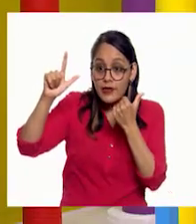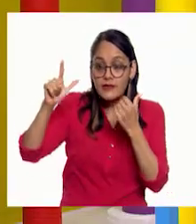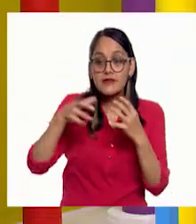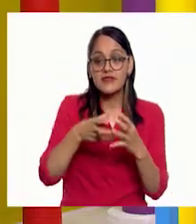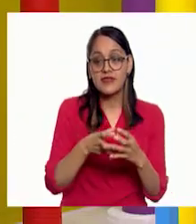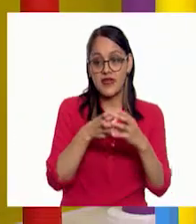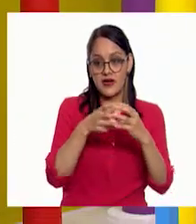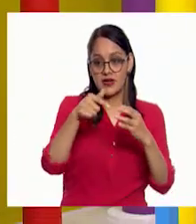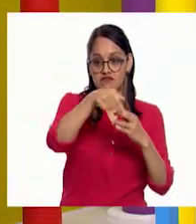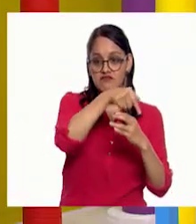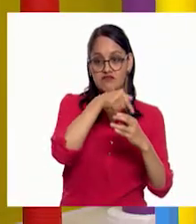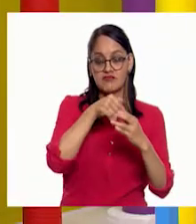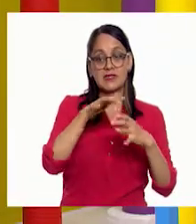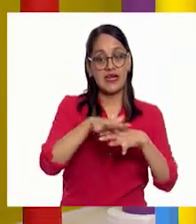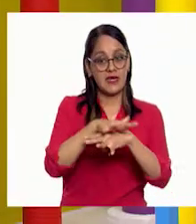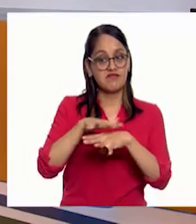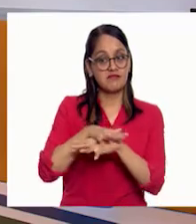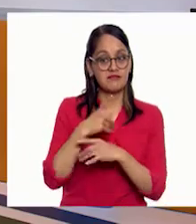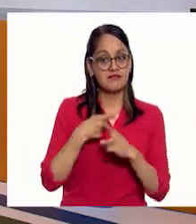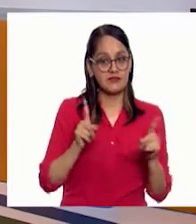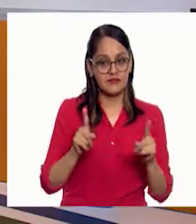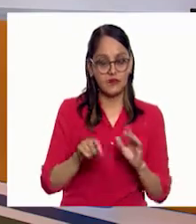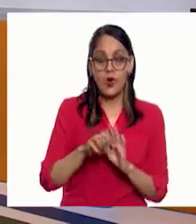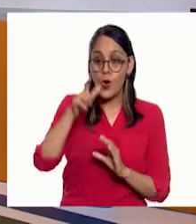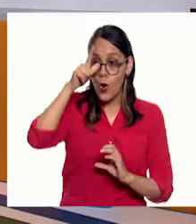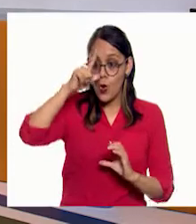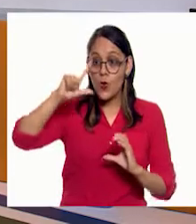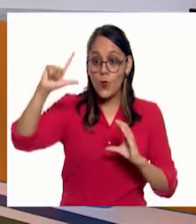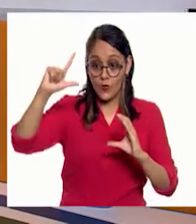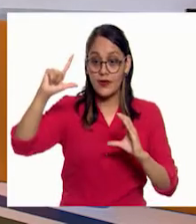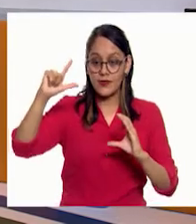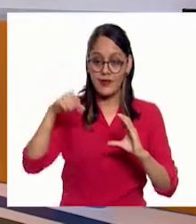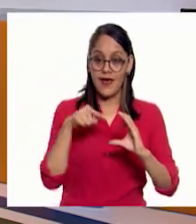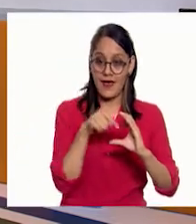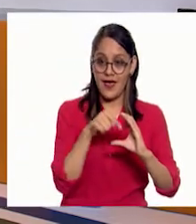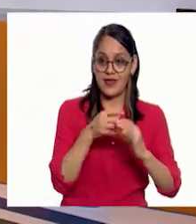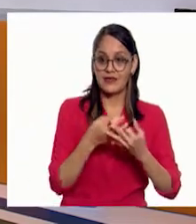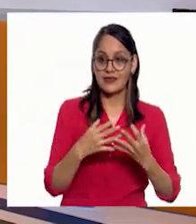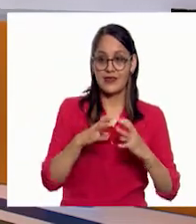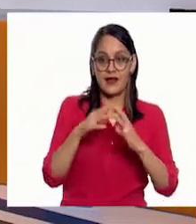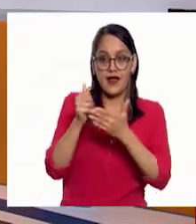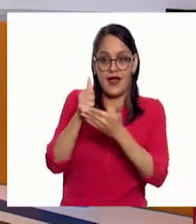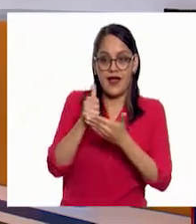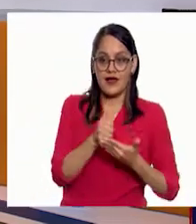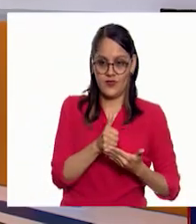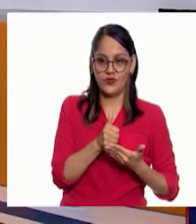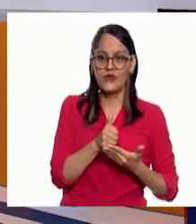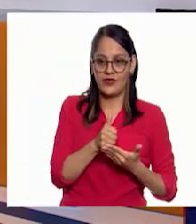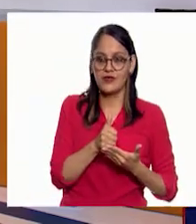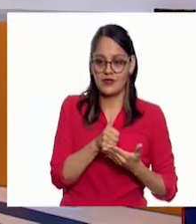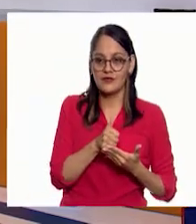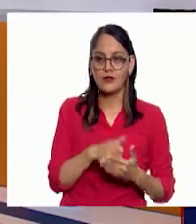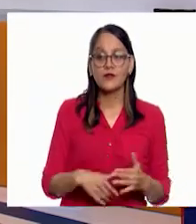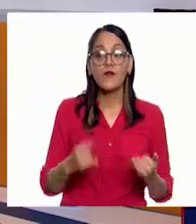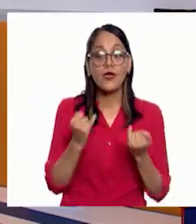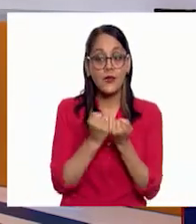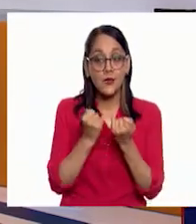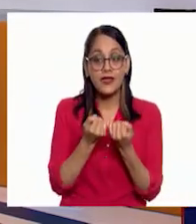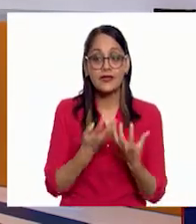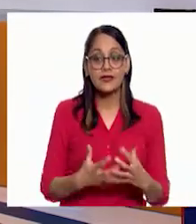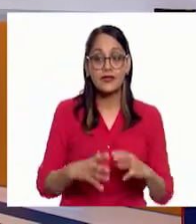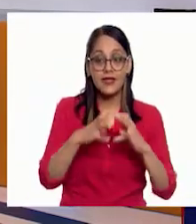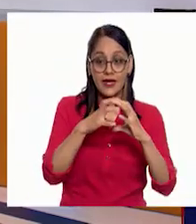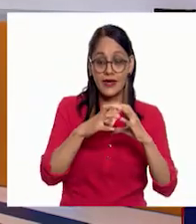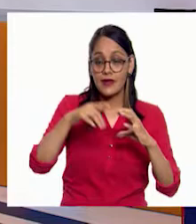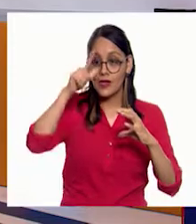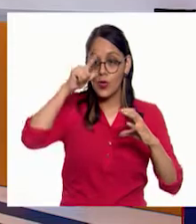Tanto así. Tiene diferentes funciones la luna y que ayudan o tienen ciertas características que interactúan con